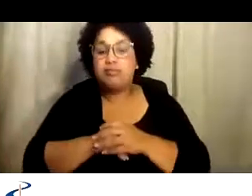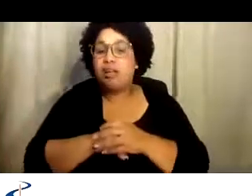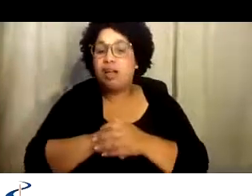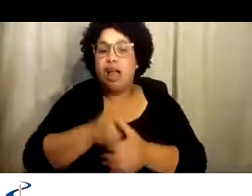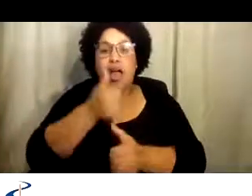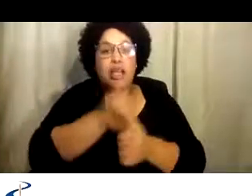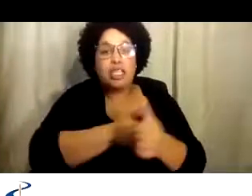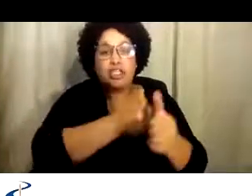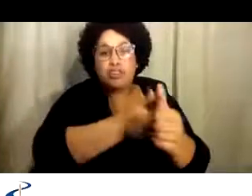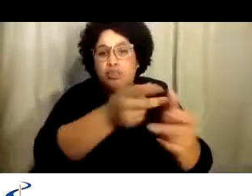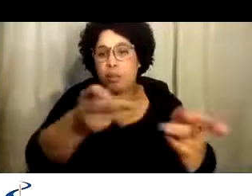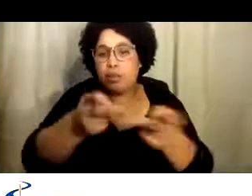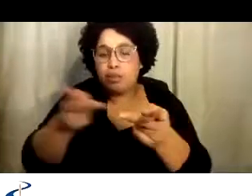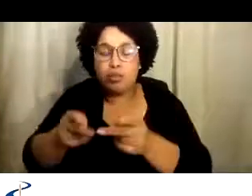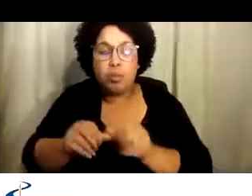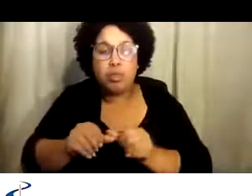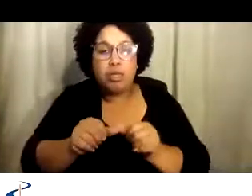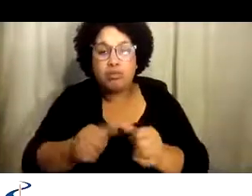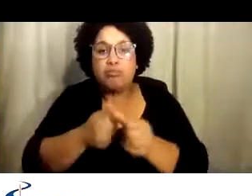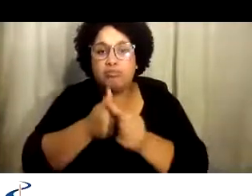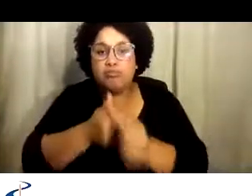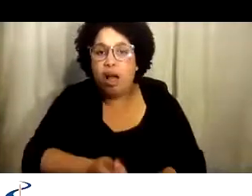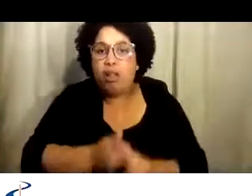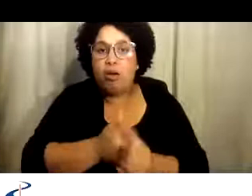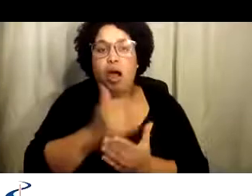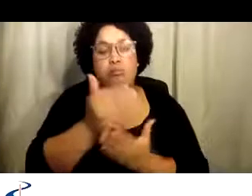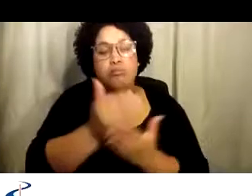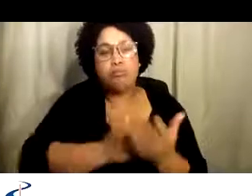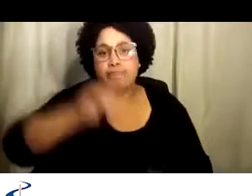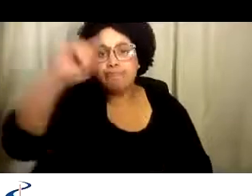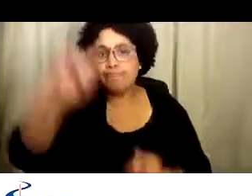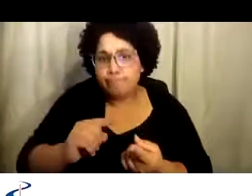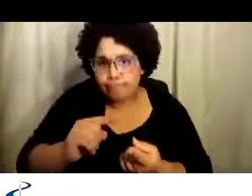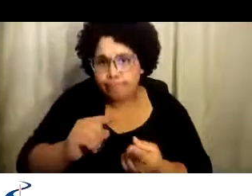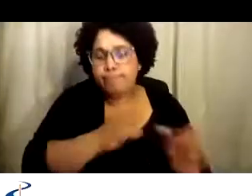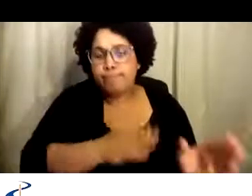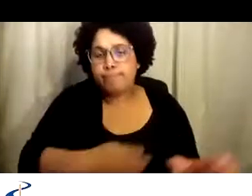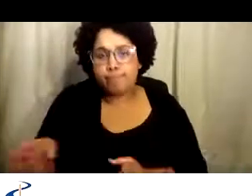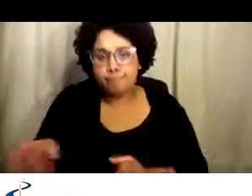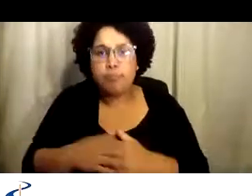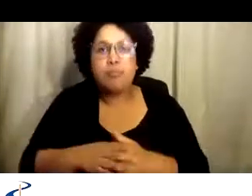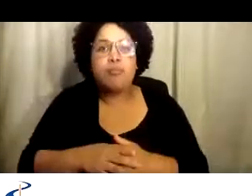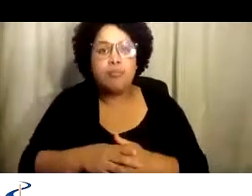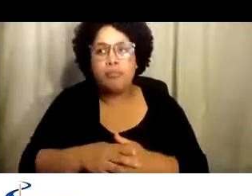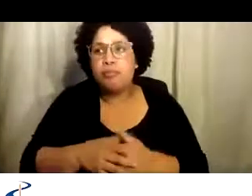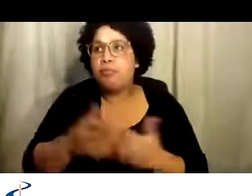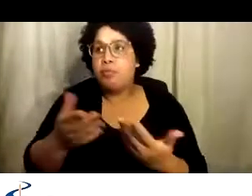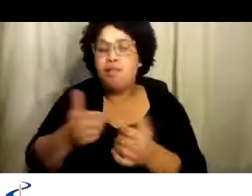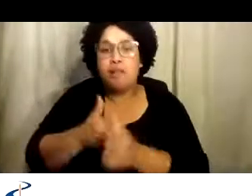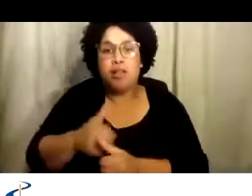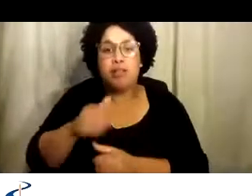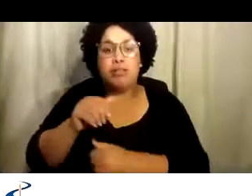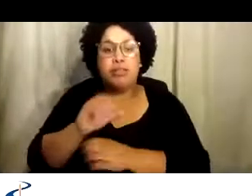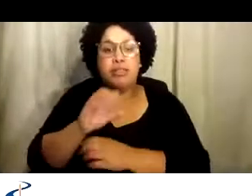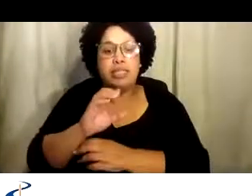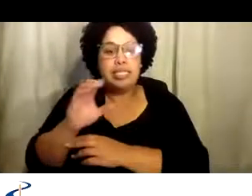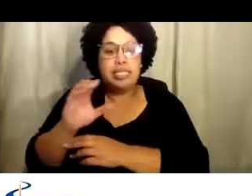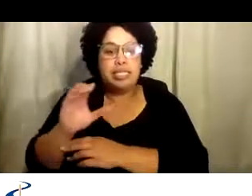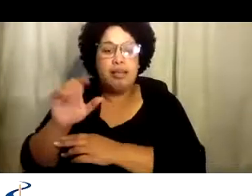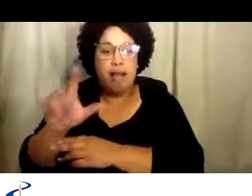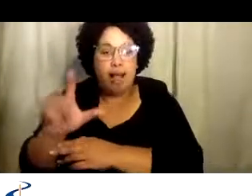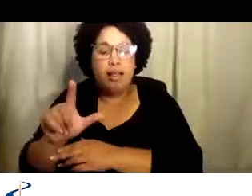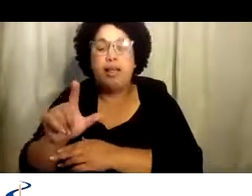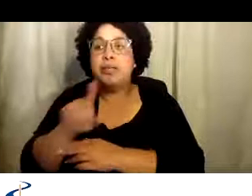servicios comunitarios. Como siempre, es importante seguir el plan de mitigación, verificar diariamente si hay algún cambio